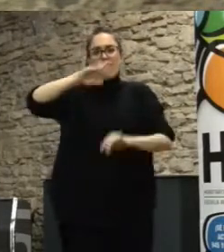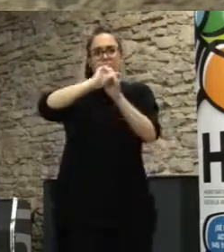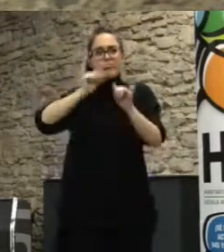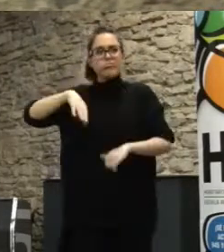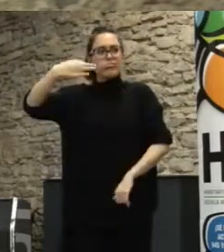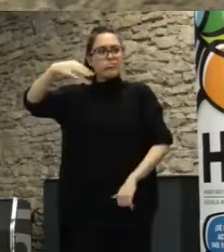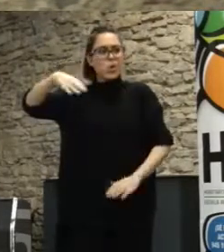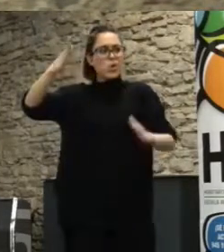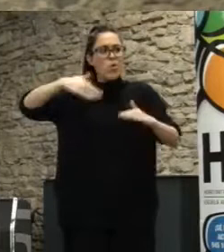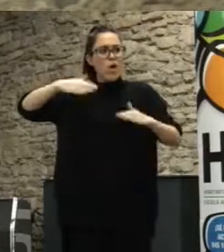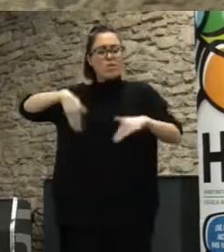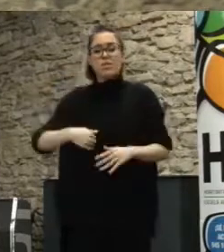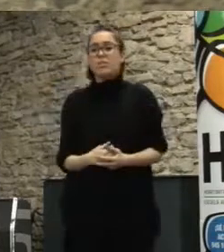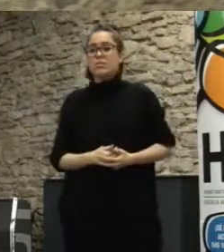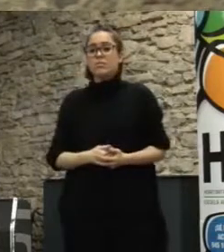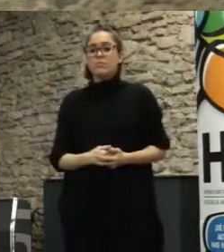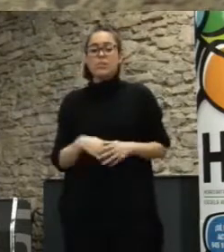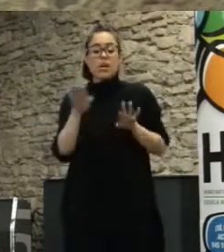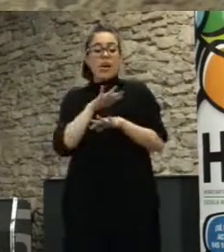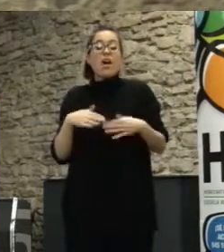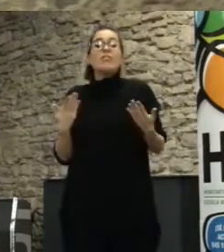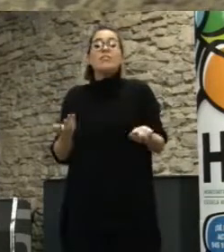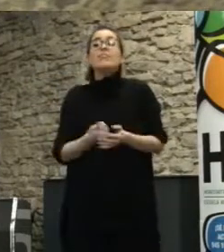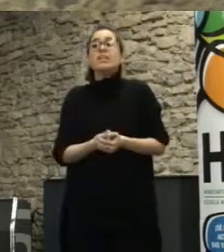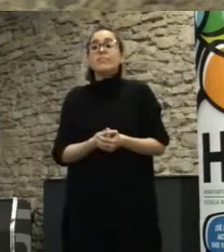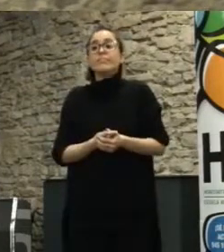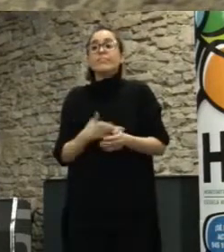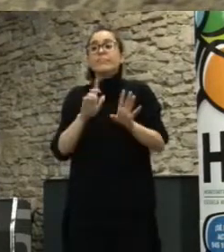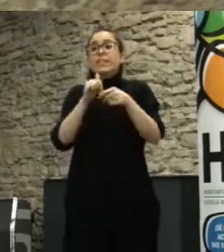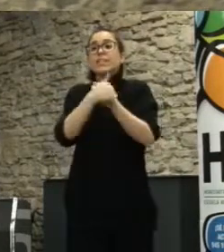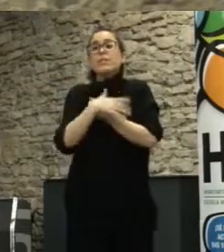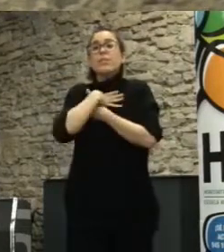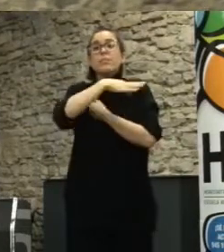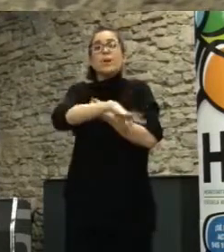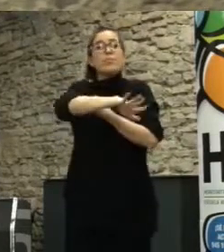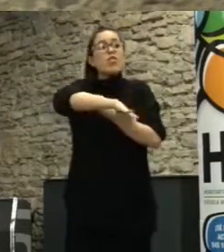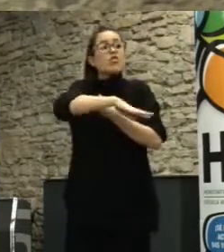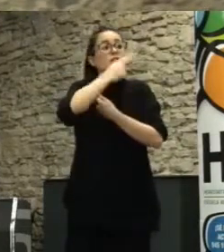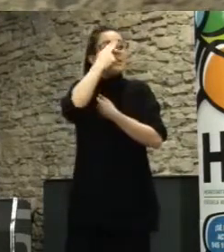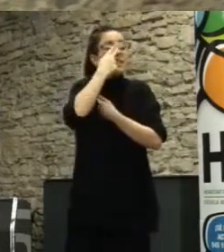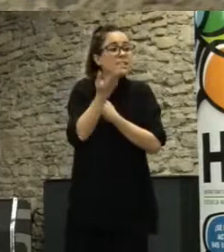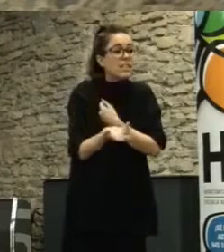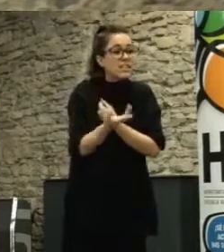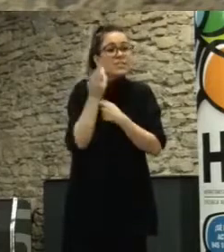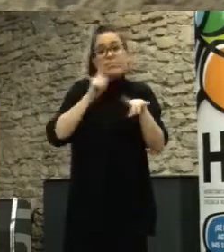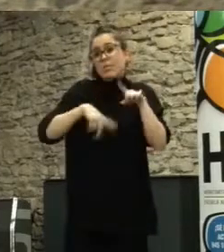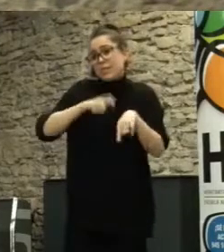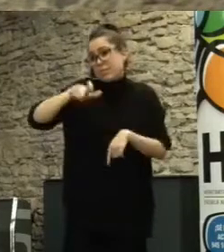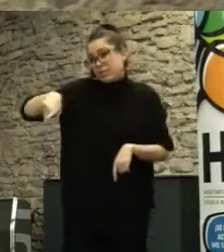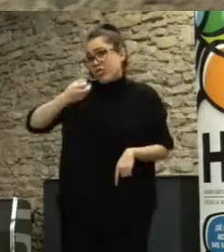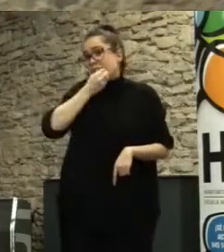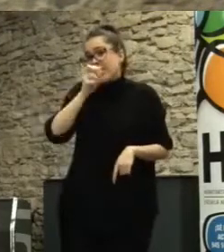participación va para algunos lugares interesantes va para otros un poco distópicos depende de lo que hablemos